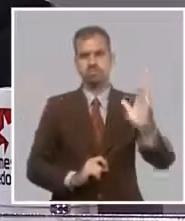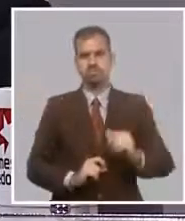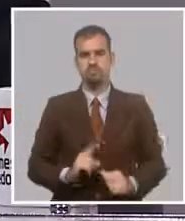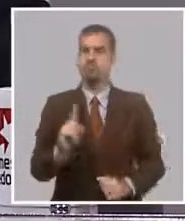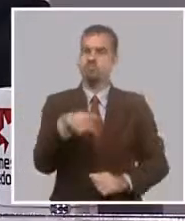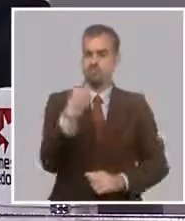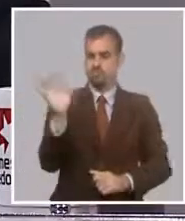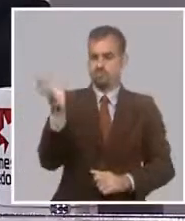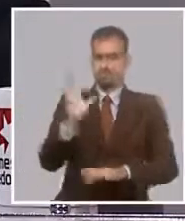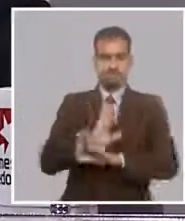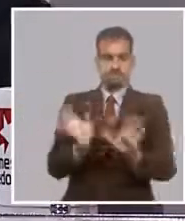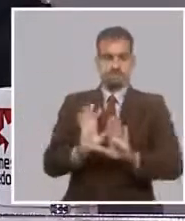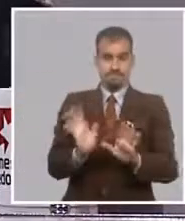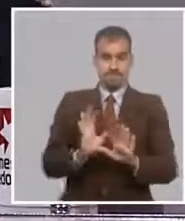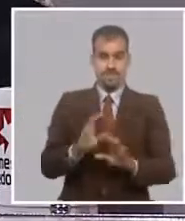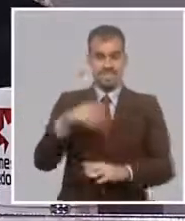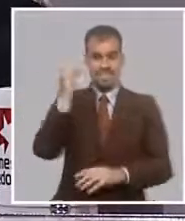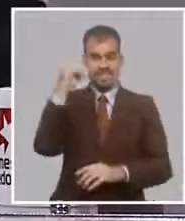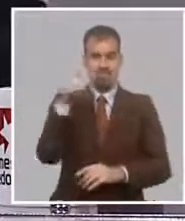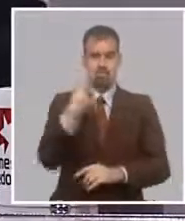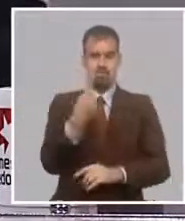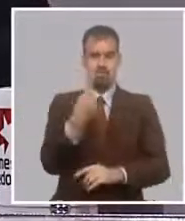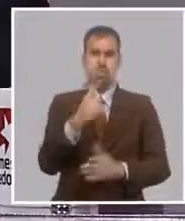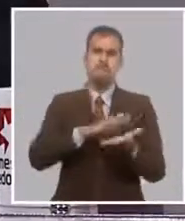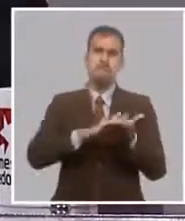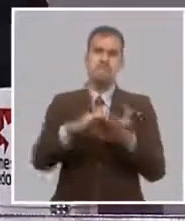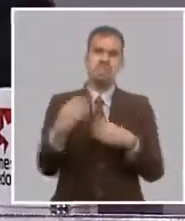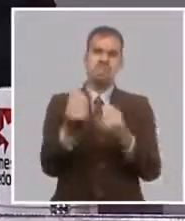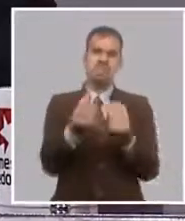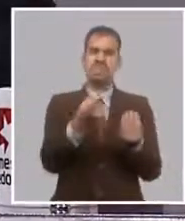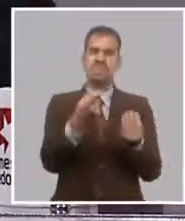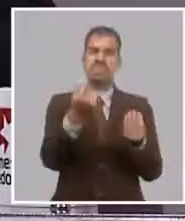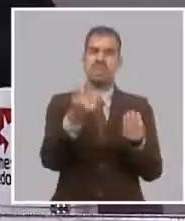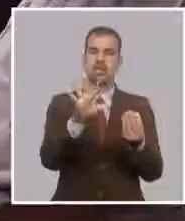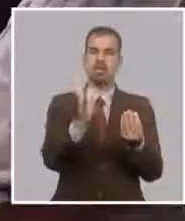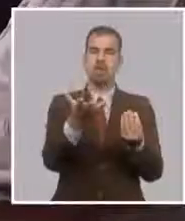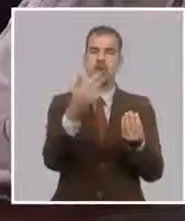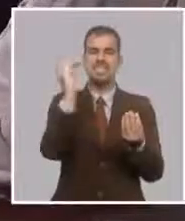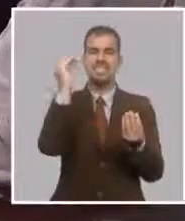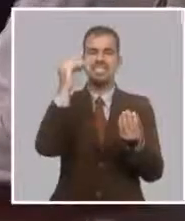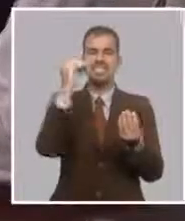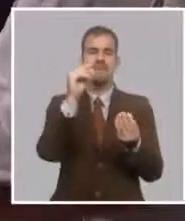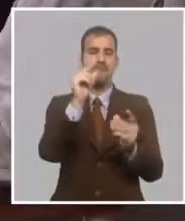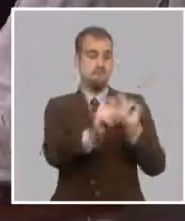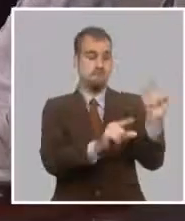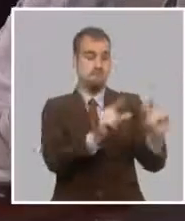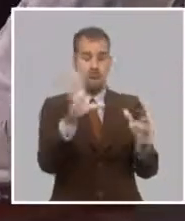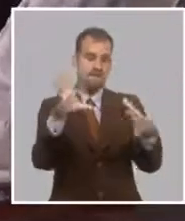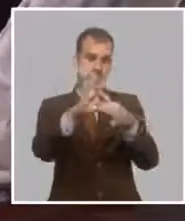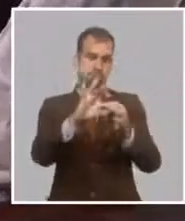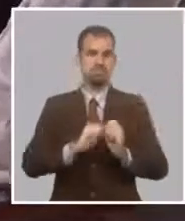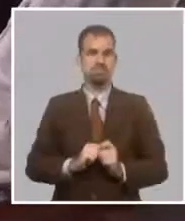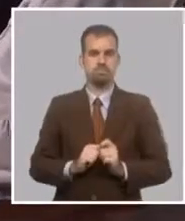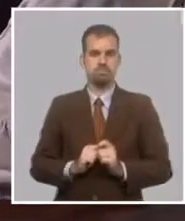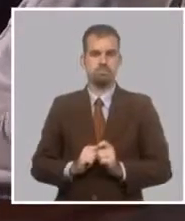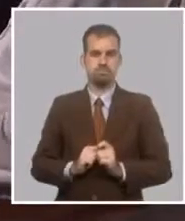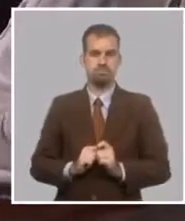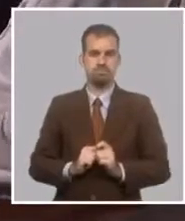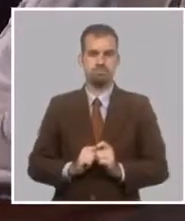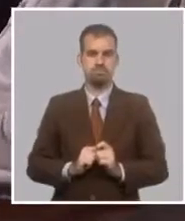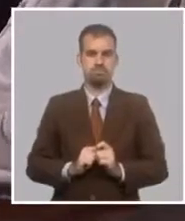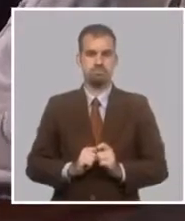hacen una actividad comercial prestan el dinero que captan a través de los clientes. Y ahí tienen que tomar en correlación